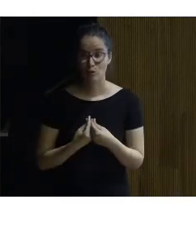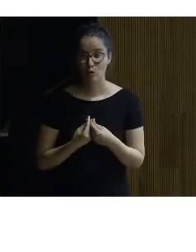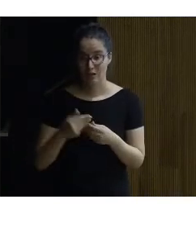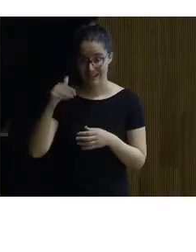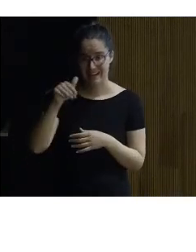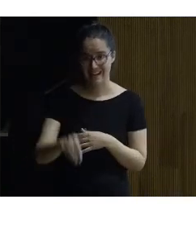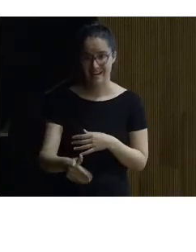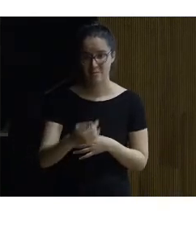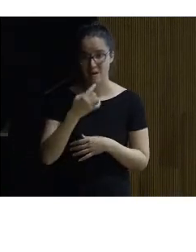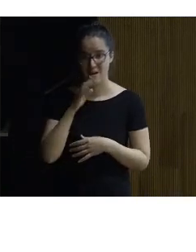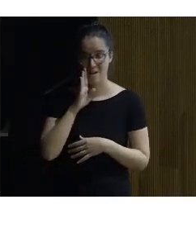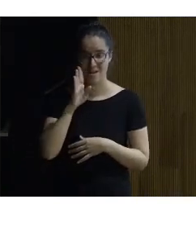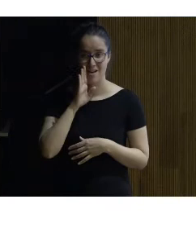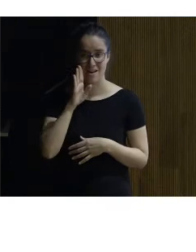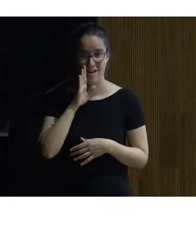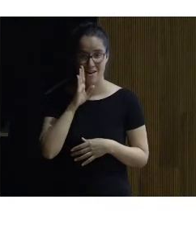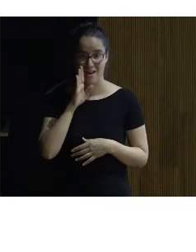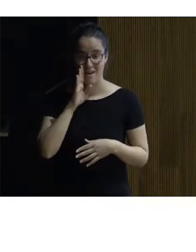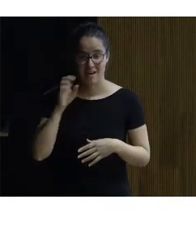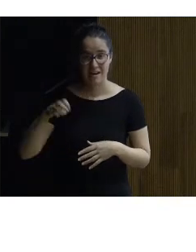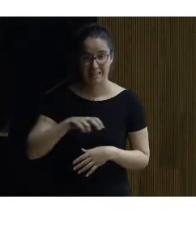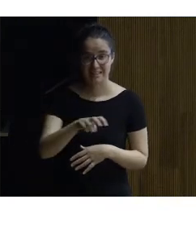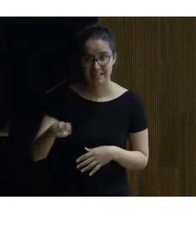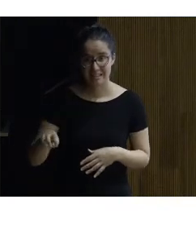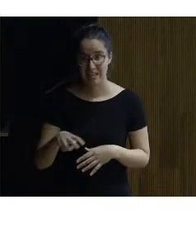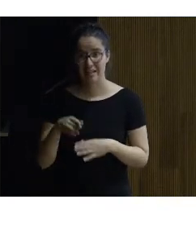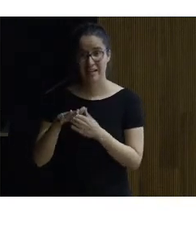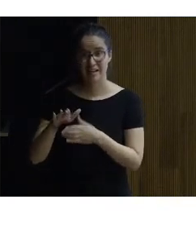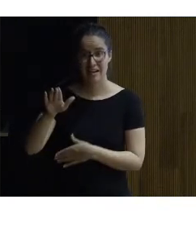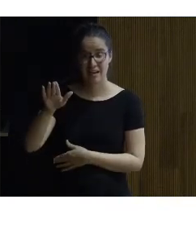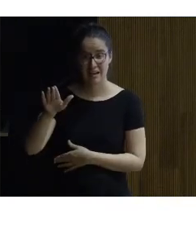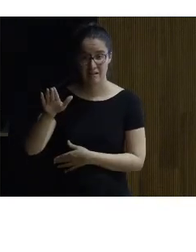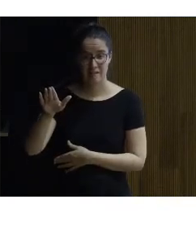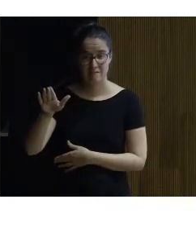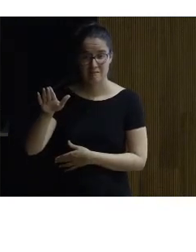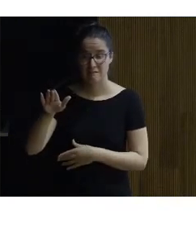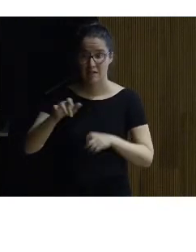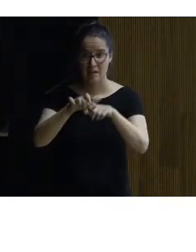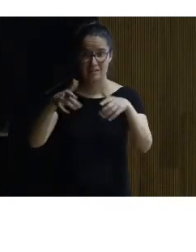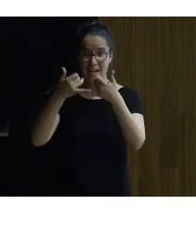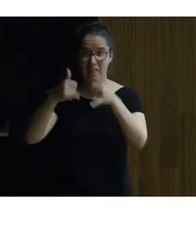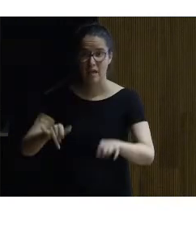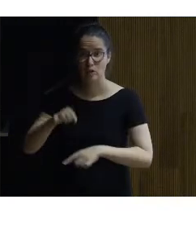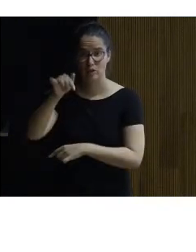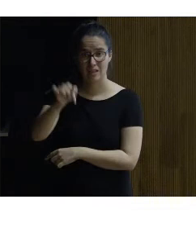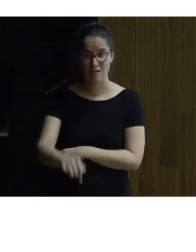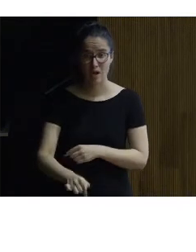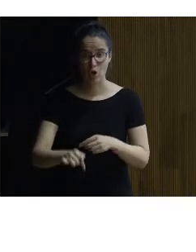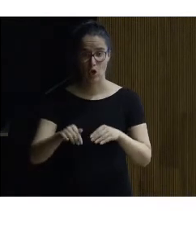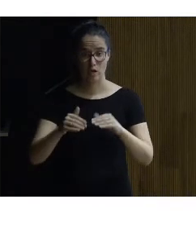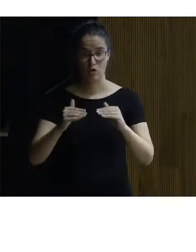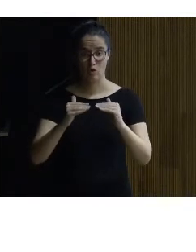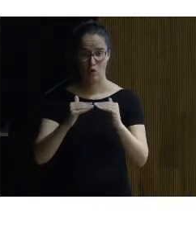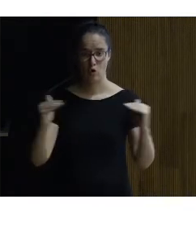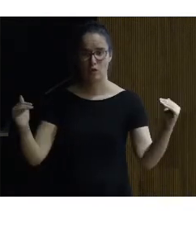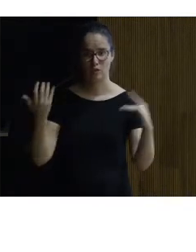rampa que he indicado arriba la están viendo la escalera a la izquierda la rampa que nos lleva a la sala de actos y abajo en horizontal ya